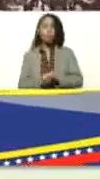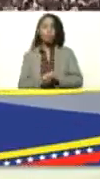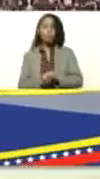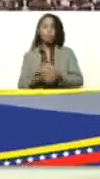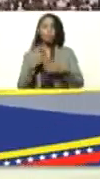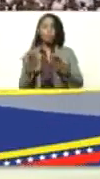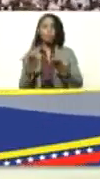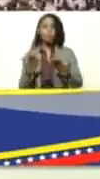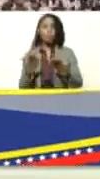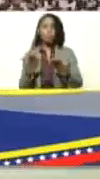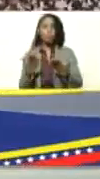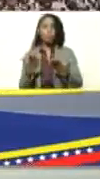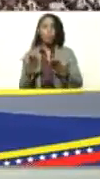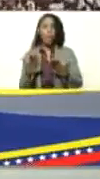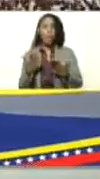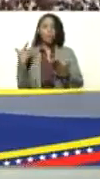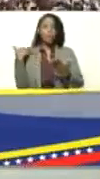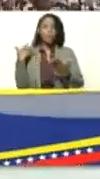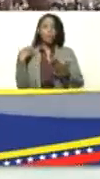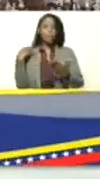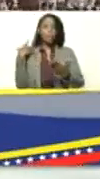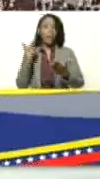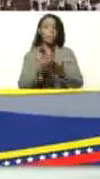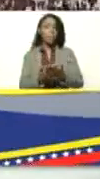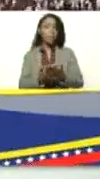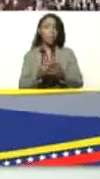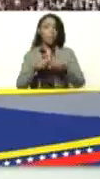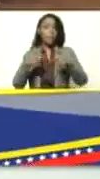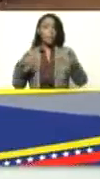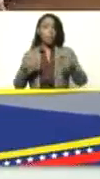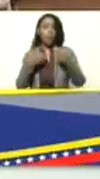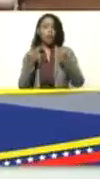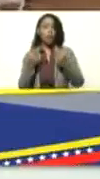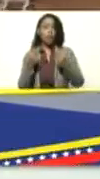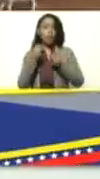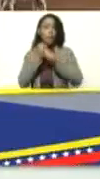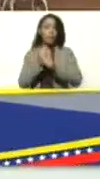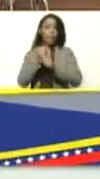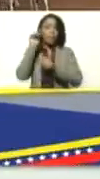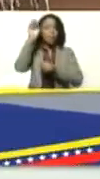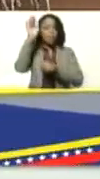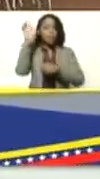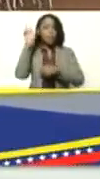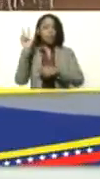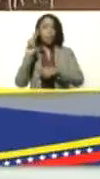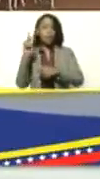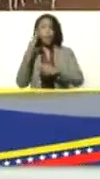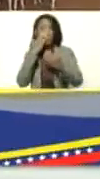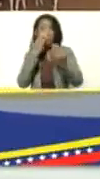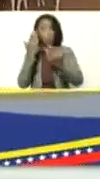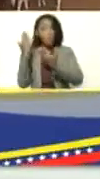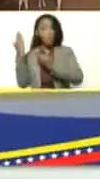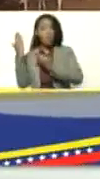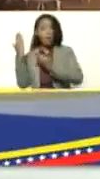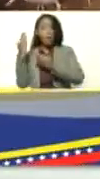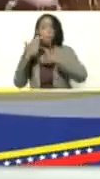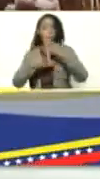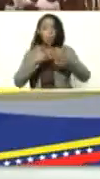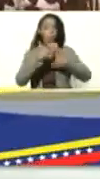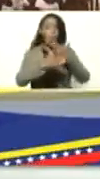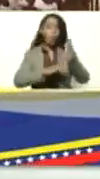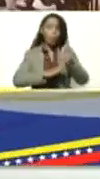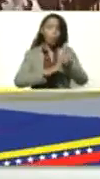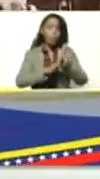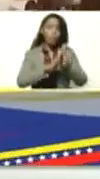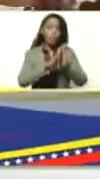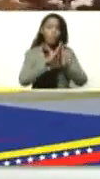de décadas de crecimiento económico que le esperan a Venezuela que vamos a ver que vamos a gestar porque el crecimiento